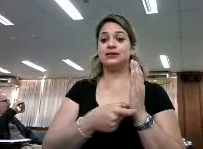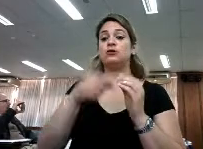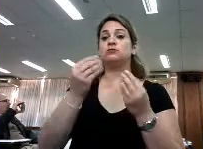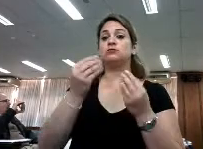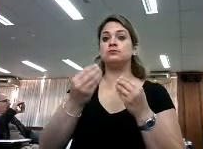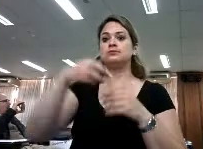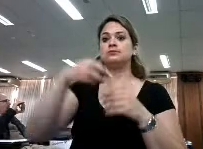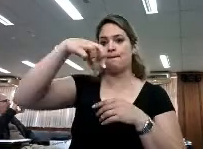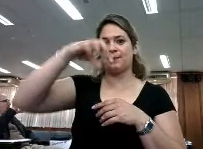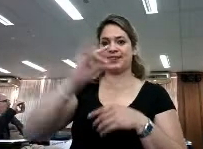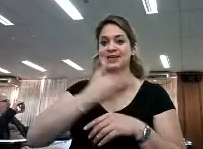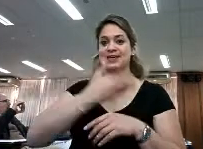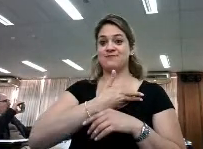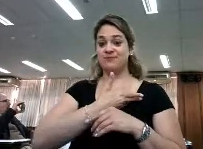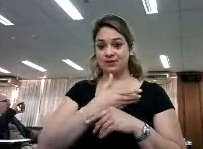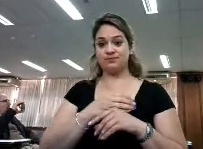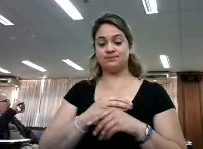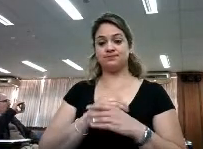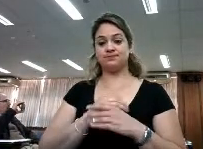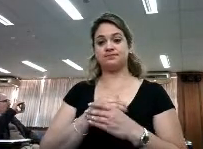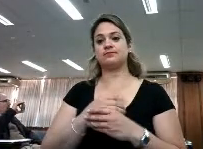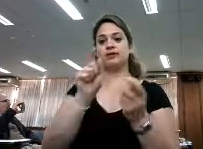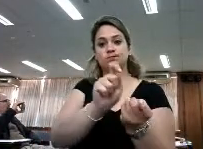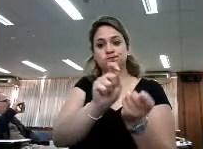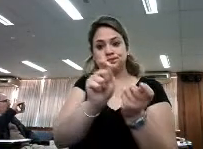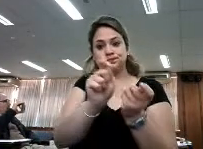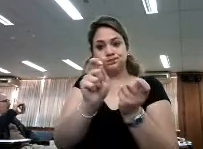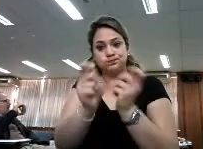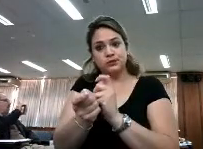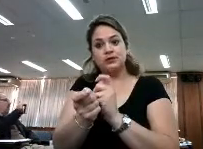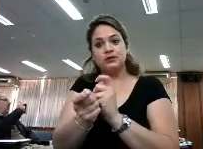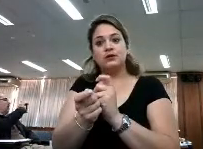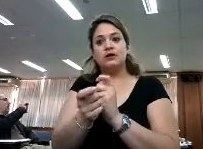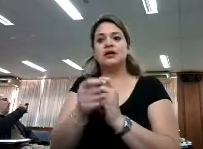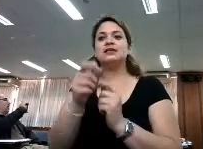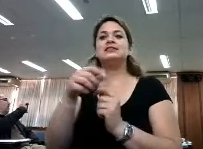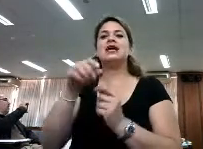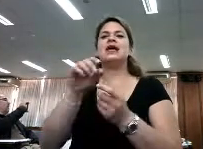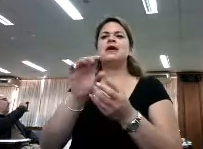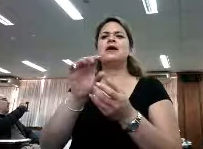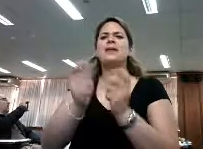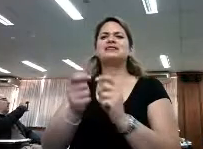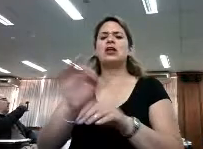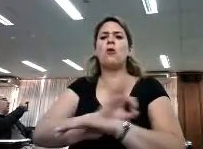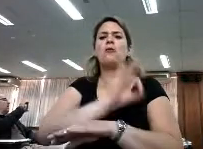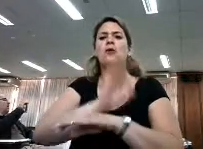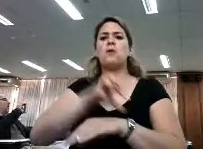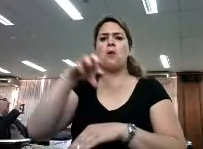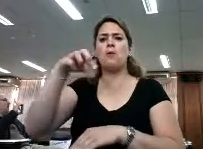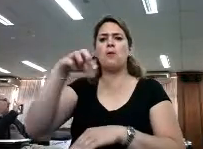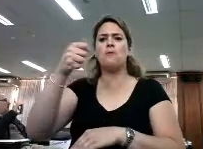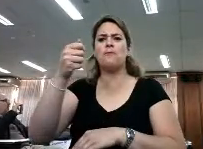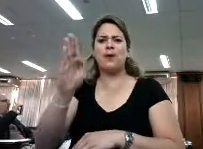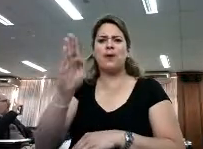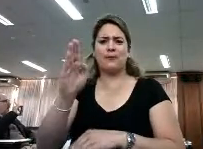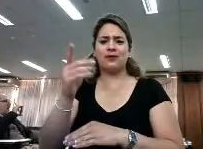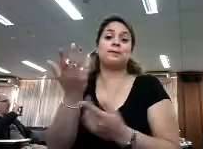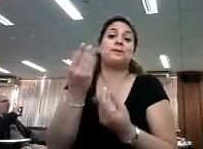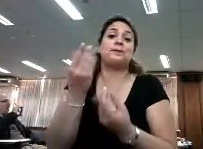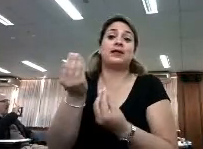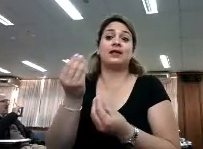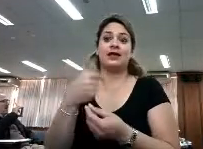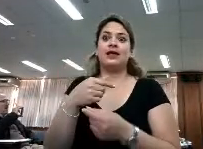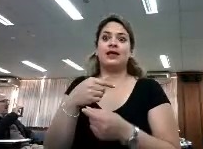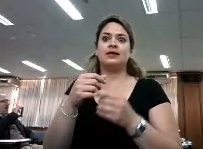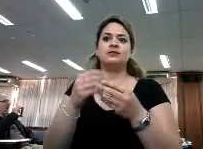convertirlos en formato PAP para que tengan mejor visualización de